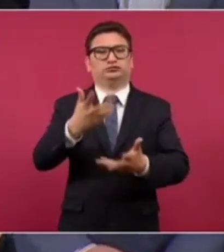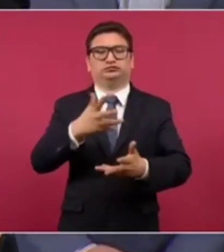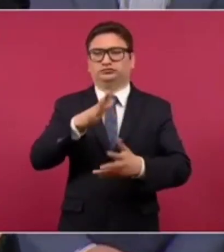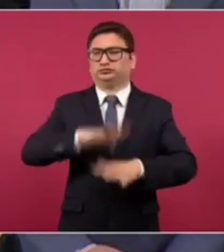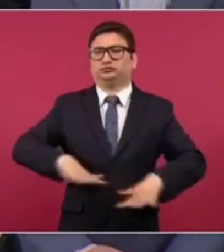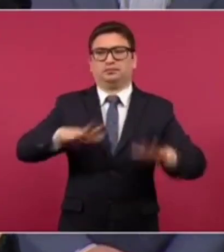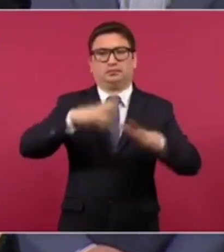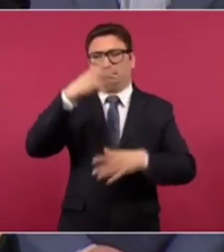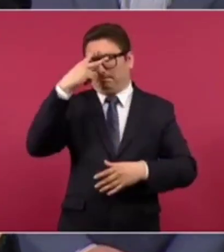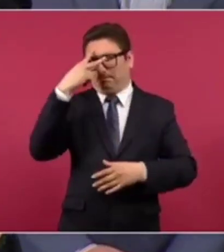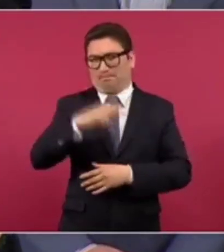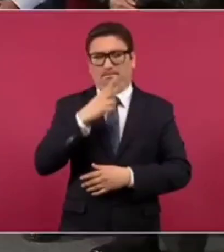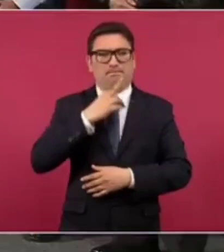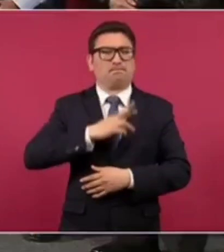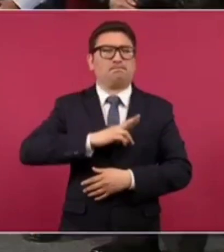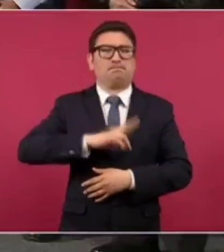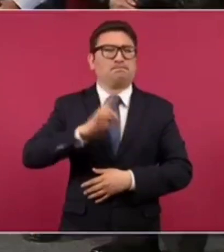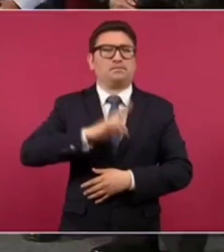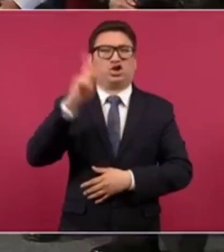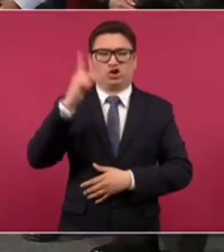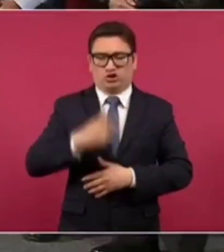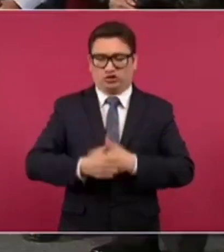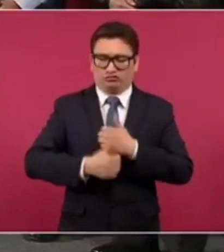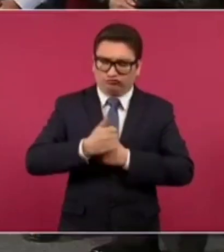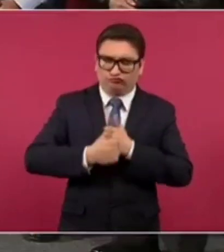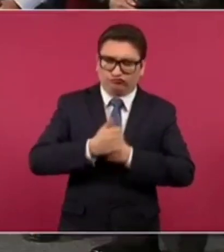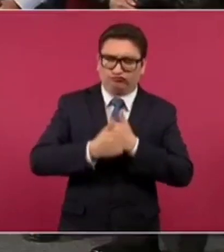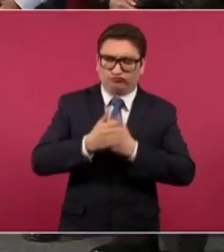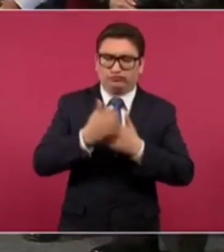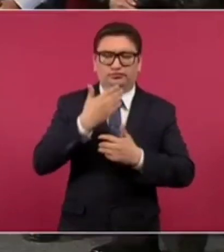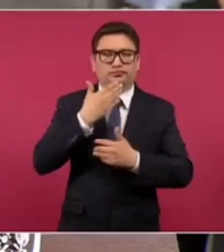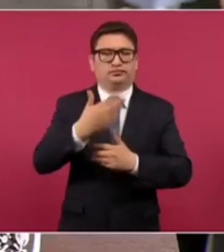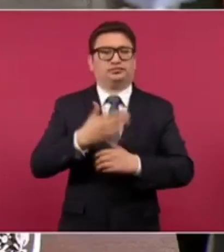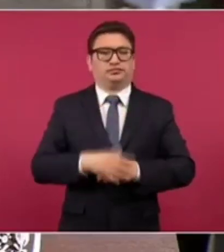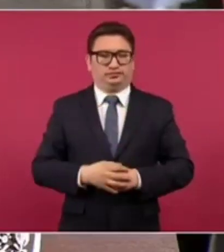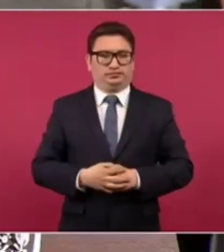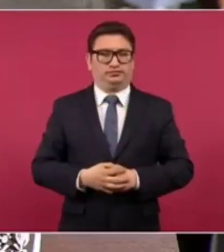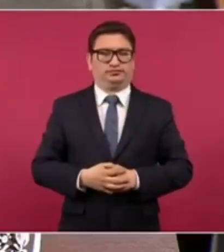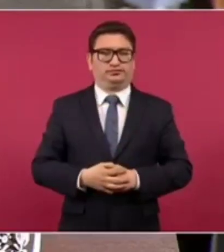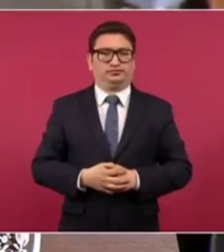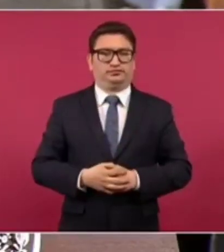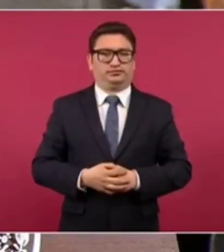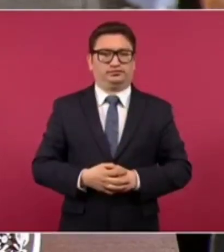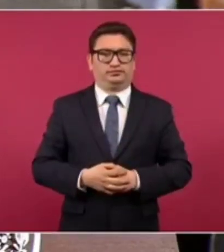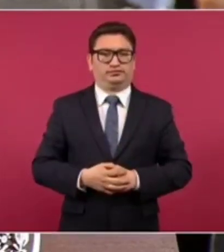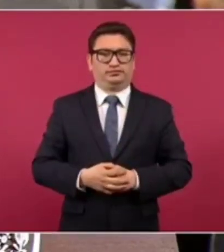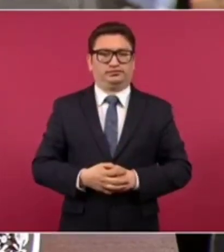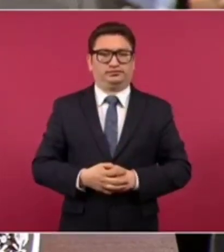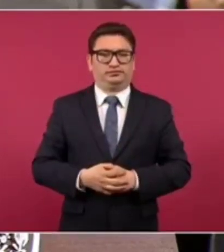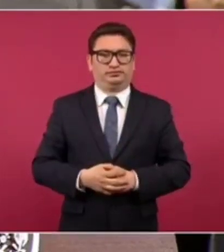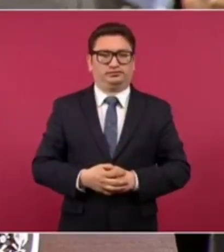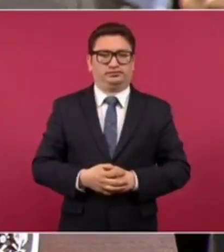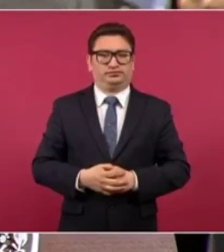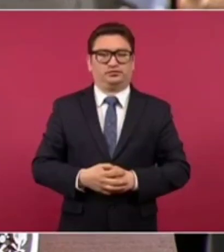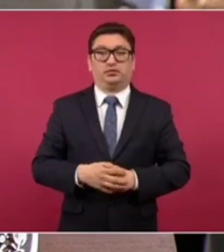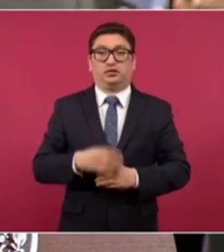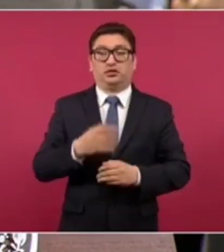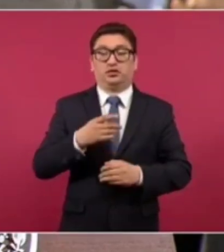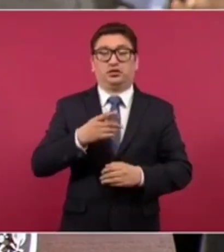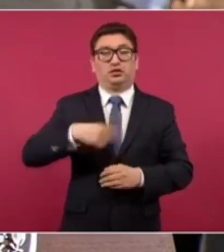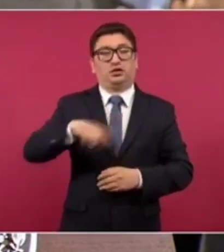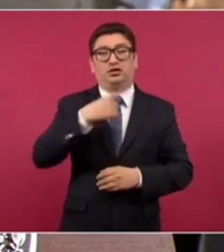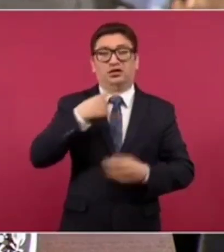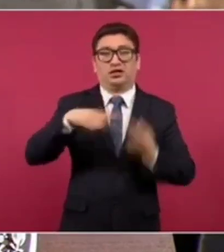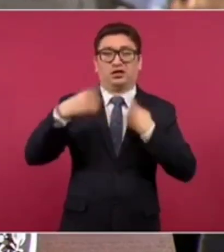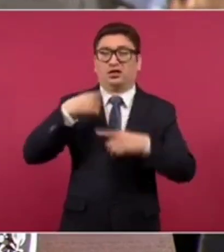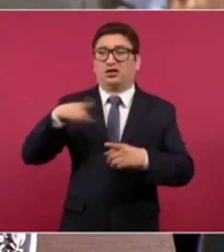mejor, competitivo, y que precisamente no tengamos señalamientos de salarios bajos, sino